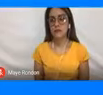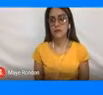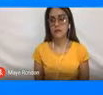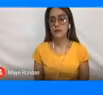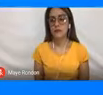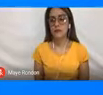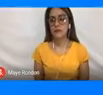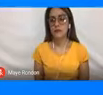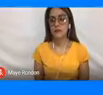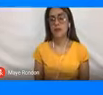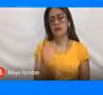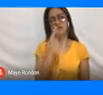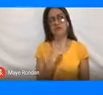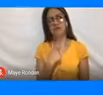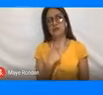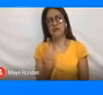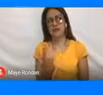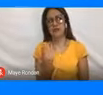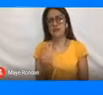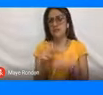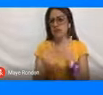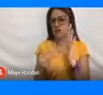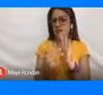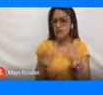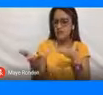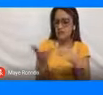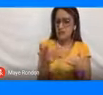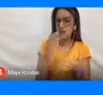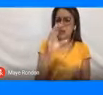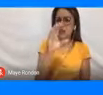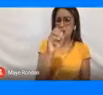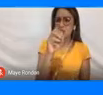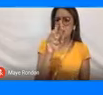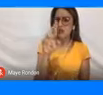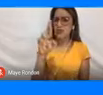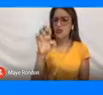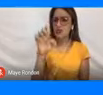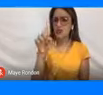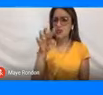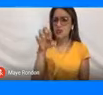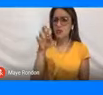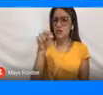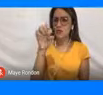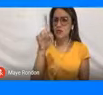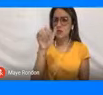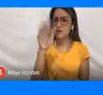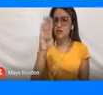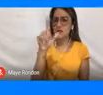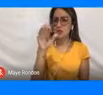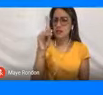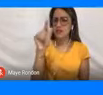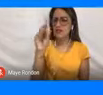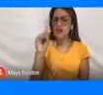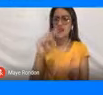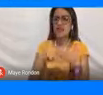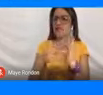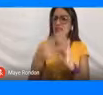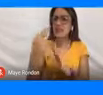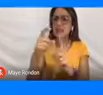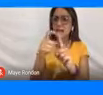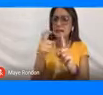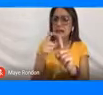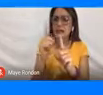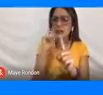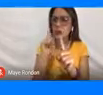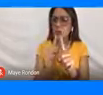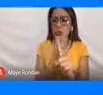Bueno, me dirán, bueno Lorena, ¿qué es eso de corresponsabilidad? Nosotros nunca hemos escuchado qué es la corresponsabilidad. Bueno,